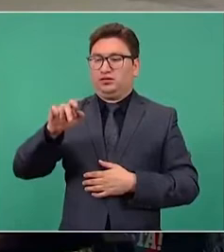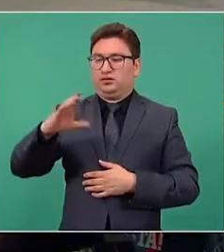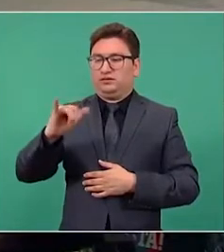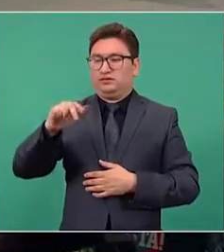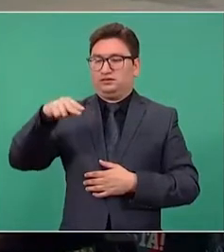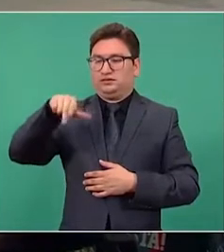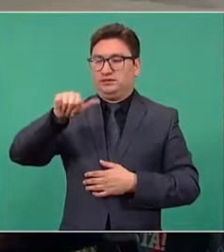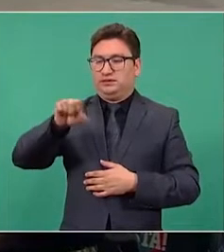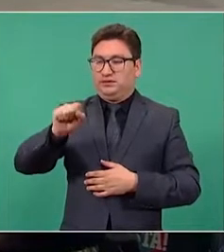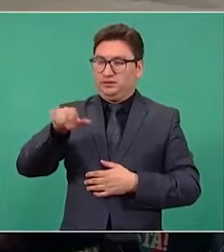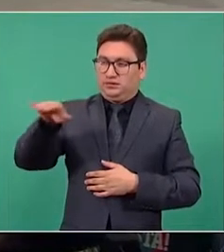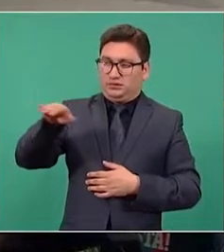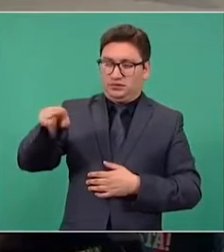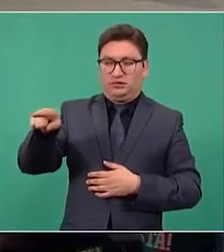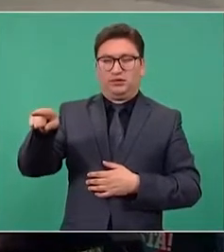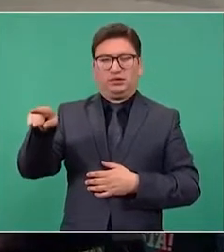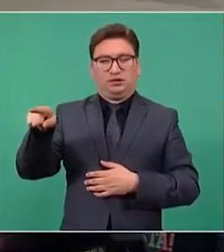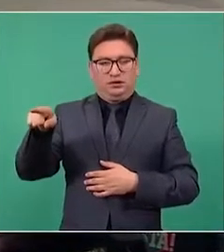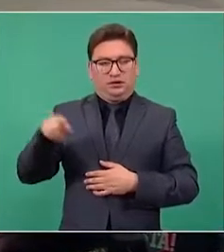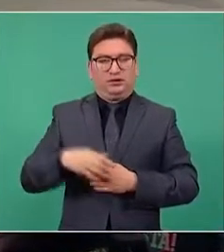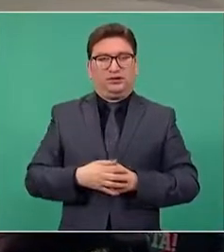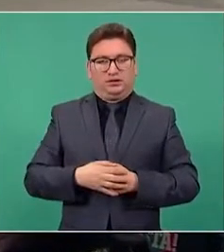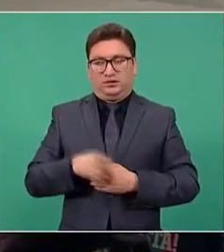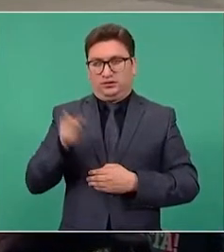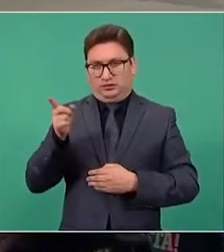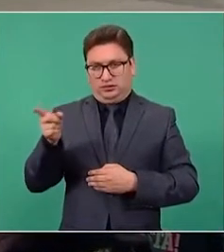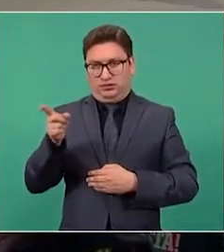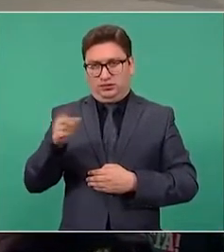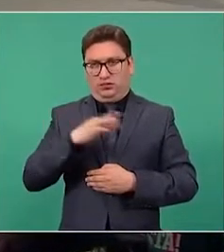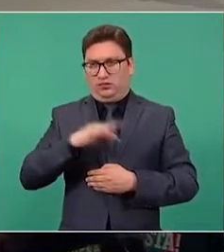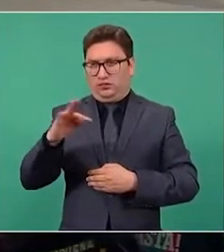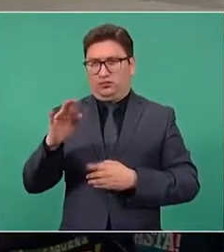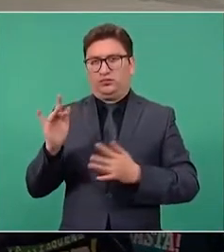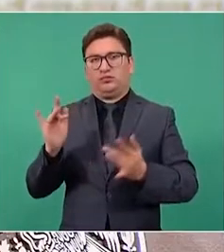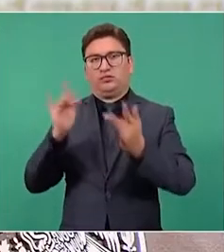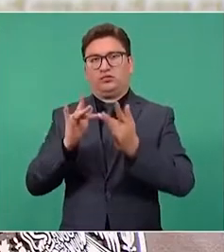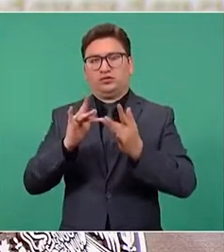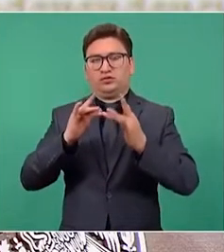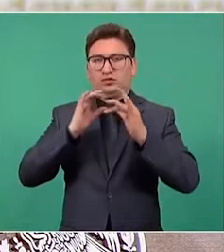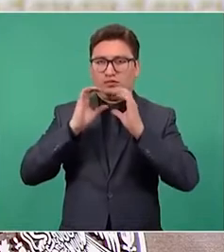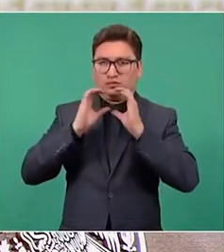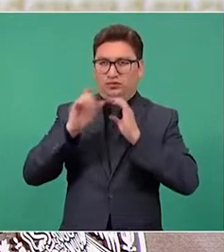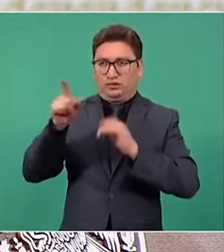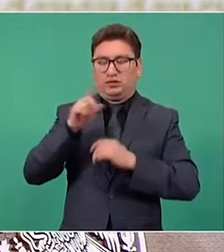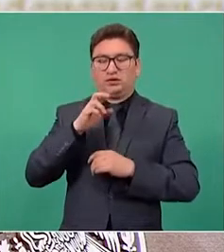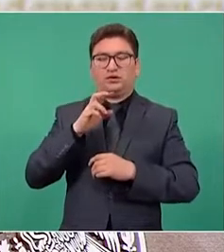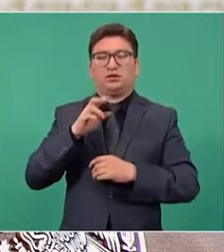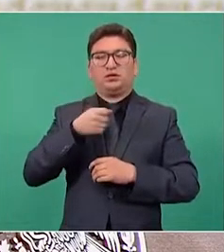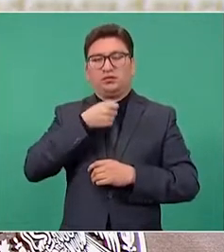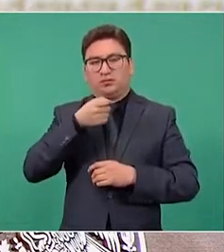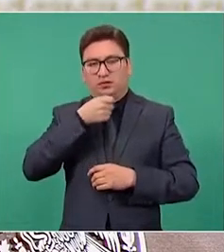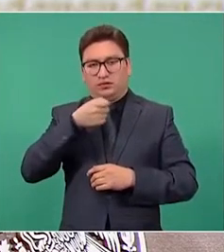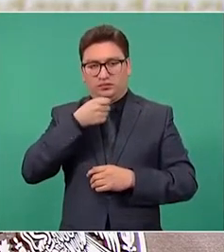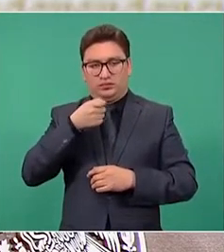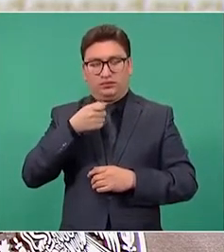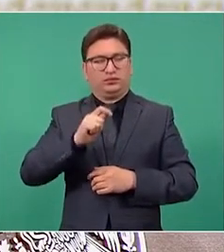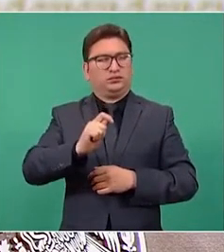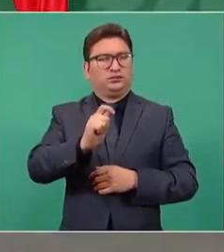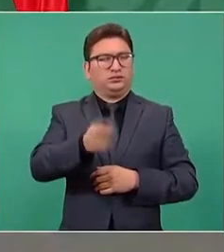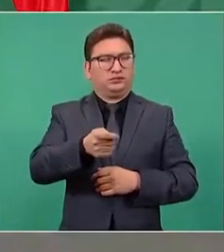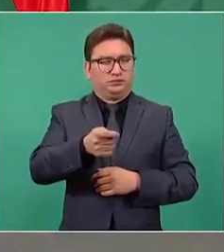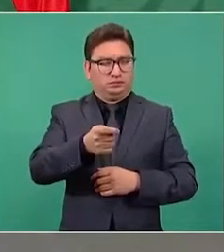establezca comunicación con el periodista. Esto no significa